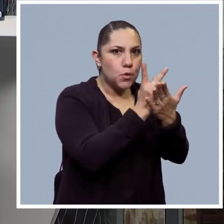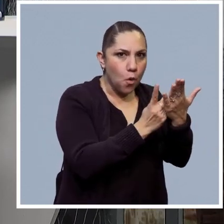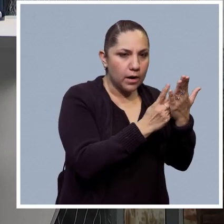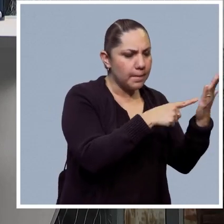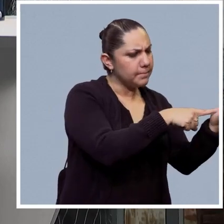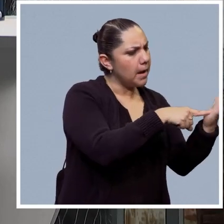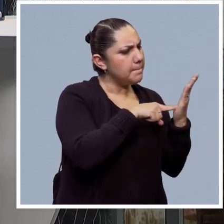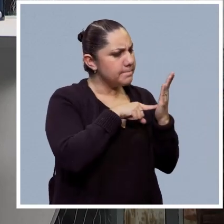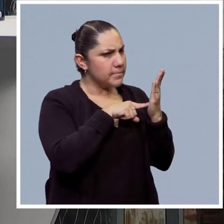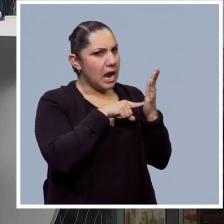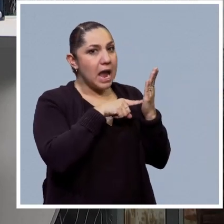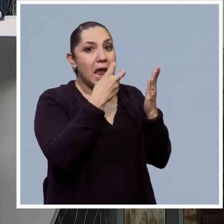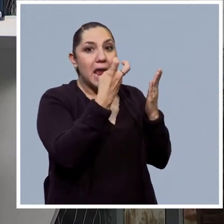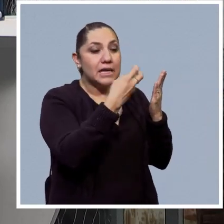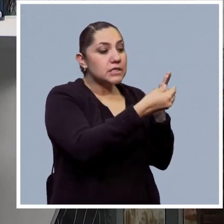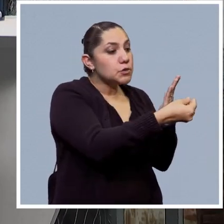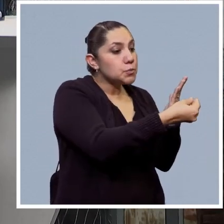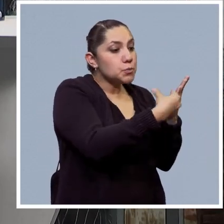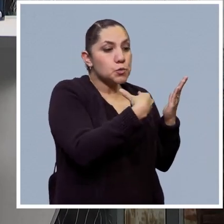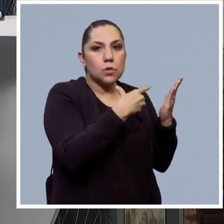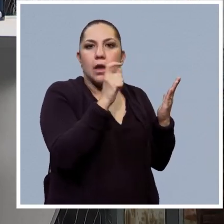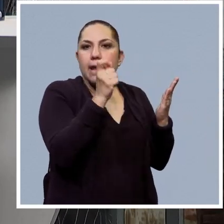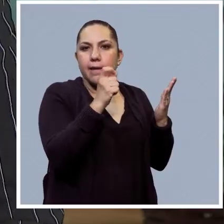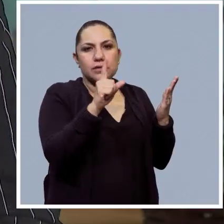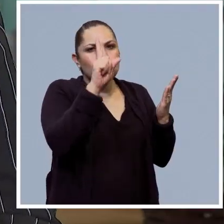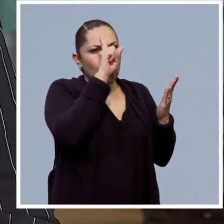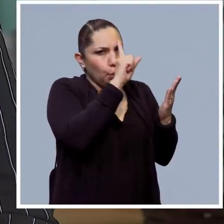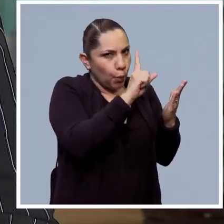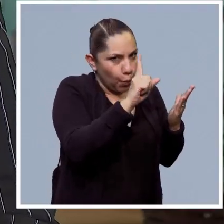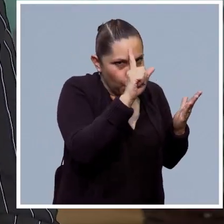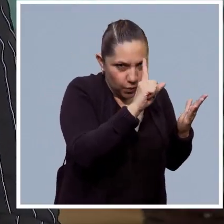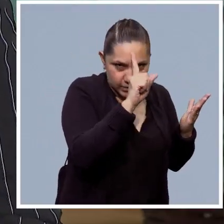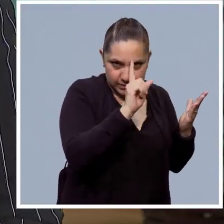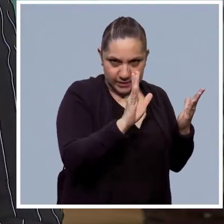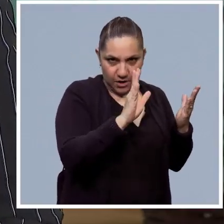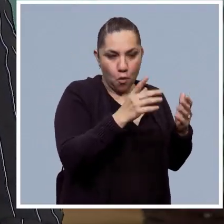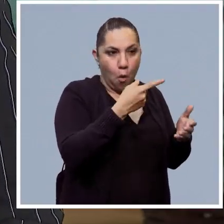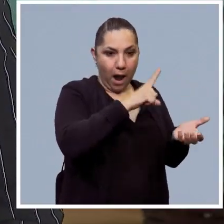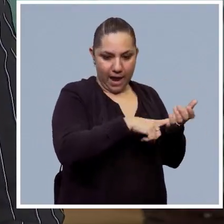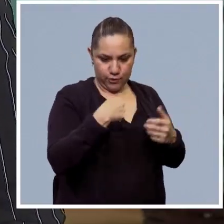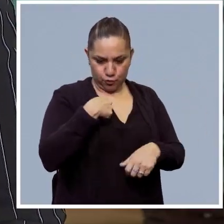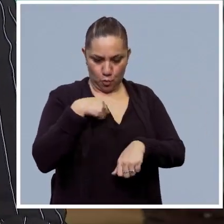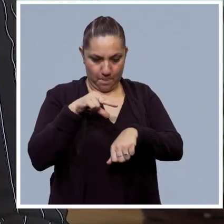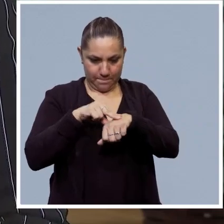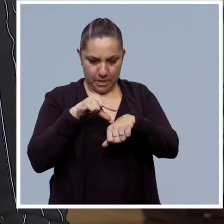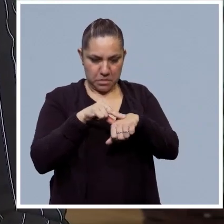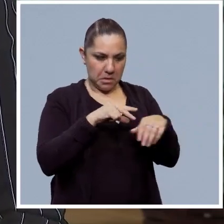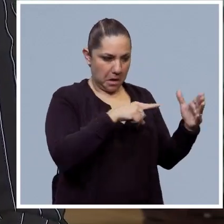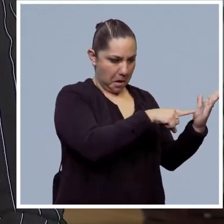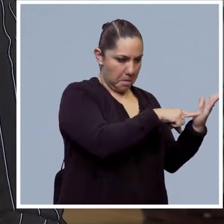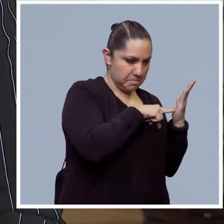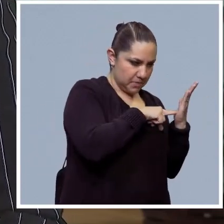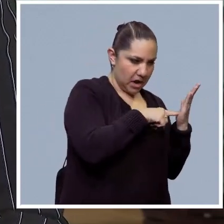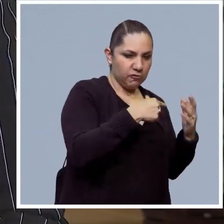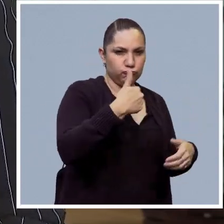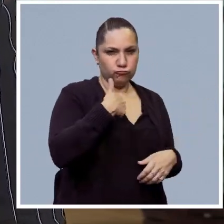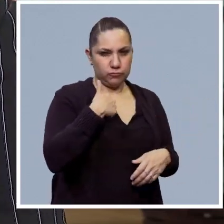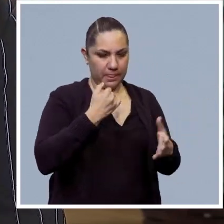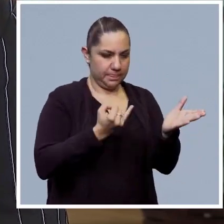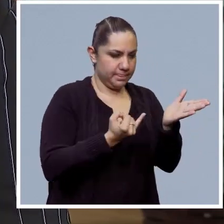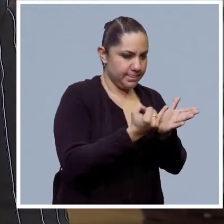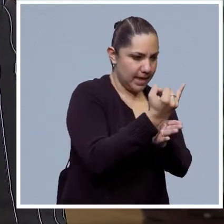siempre pensando que esta parte es asesoría o mejora la eficiencia del médico en la toma de decisiones.